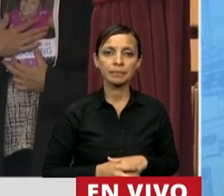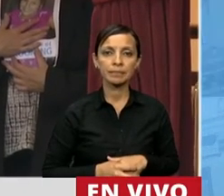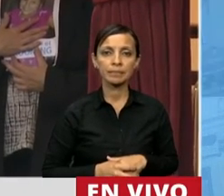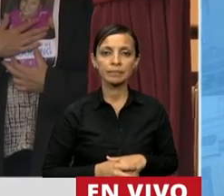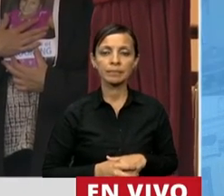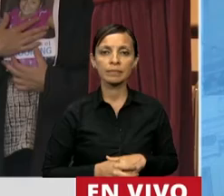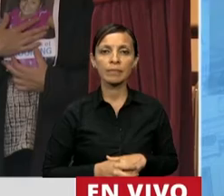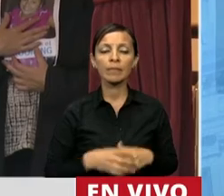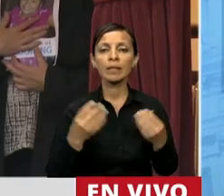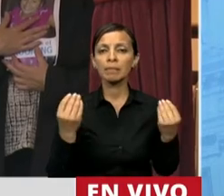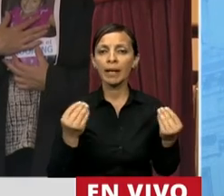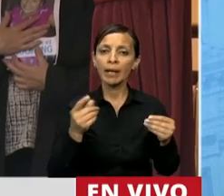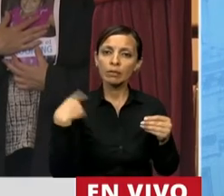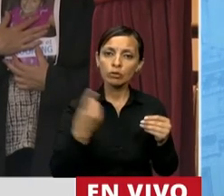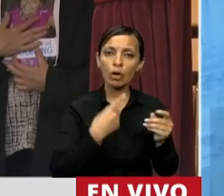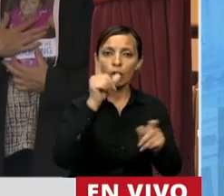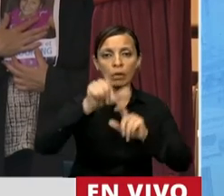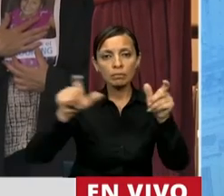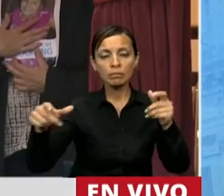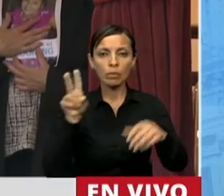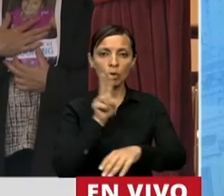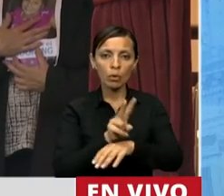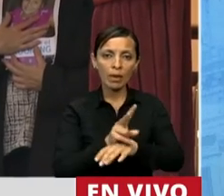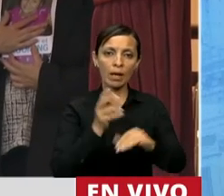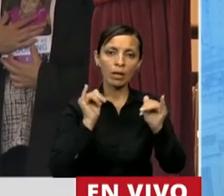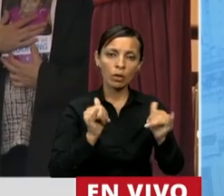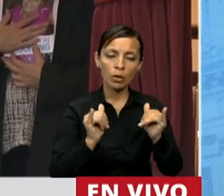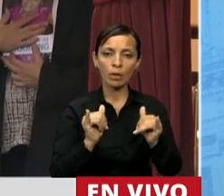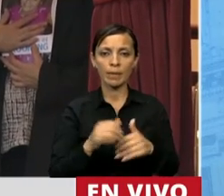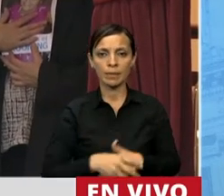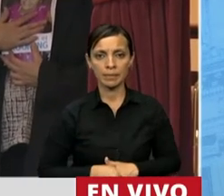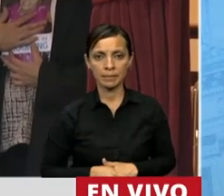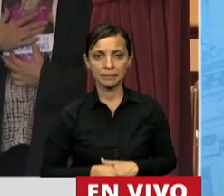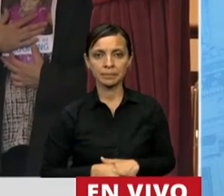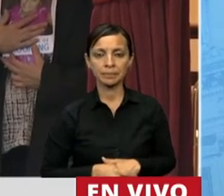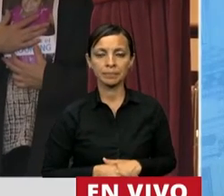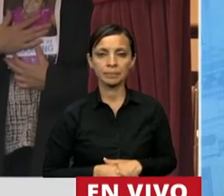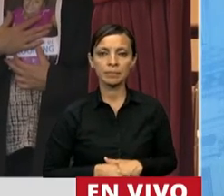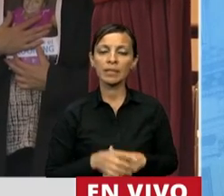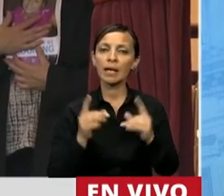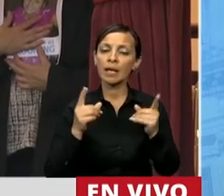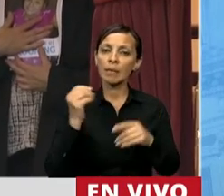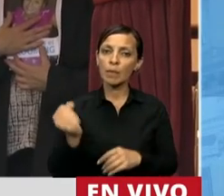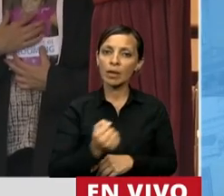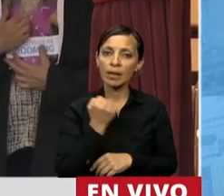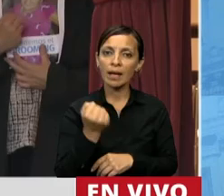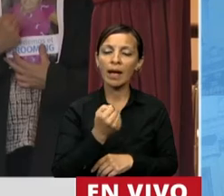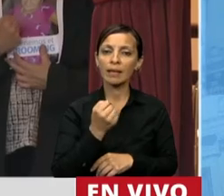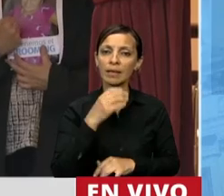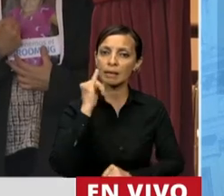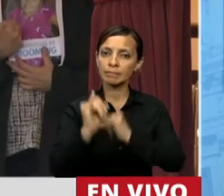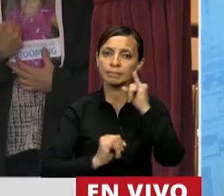Para, entre todos, curar a nuestros jóvenes y adolescentes. También es importante